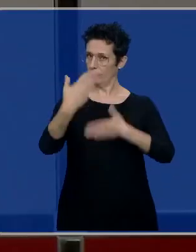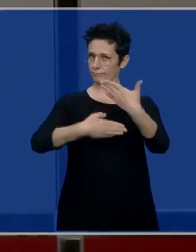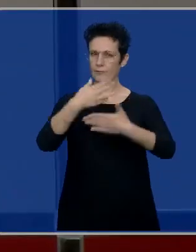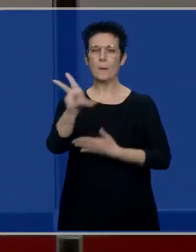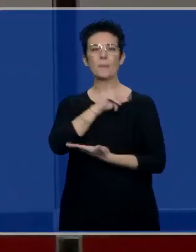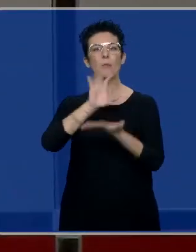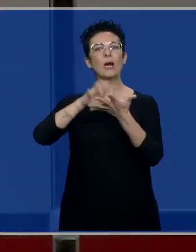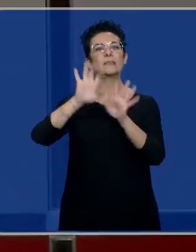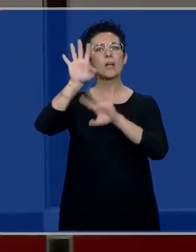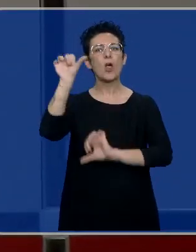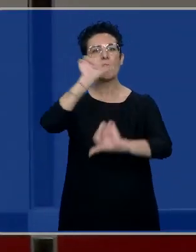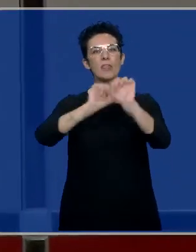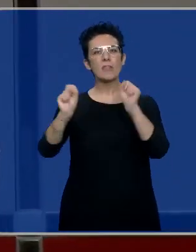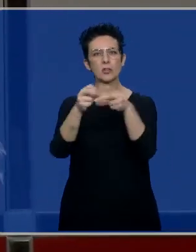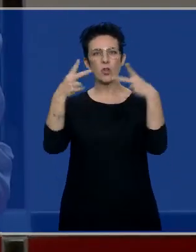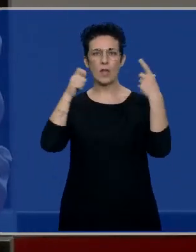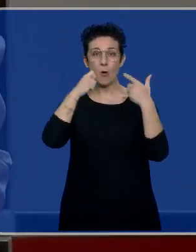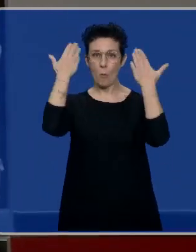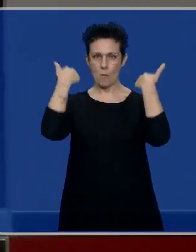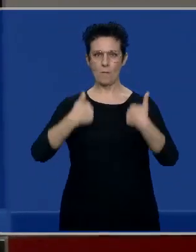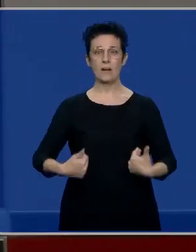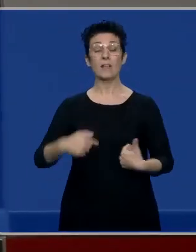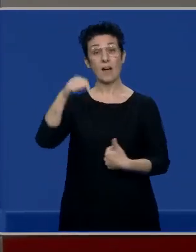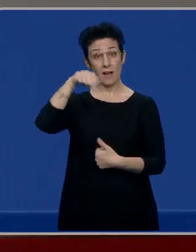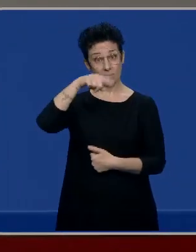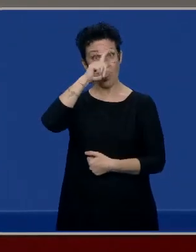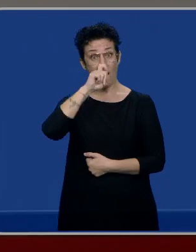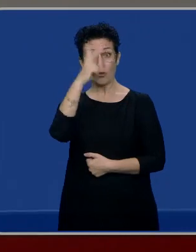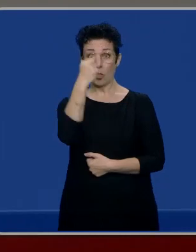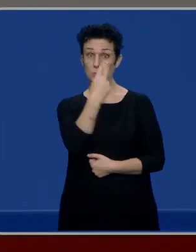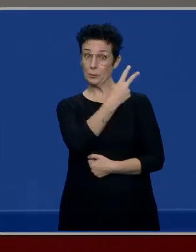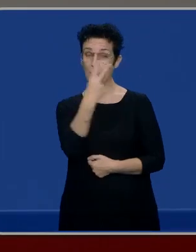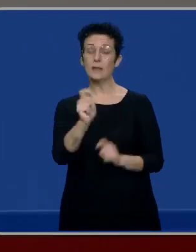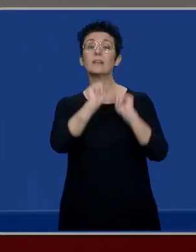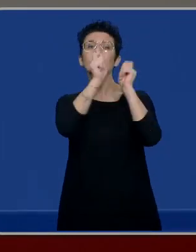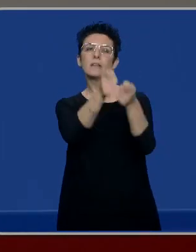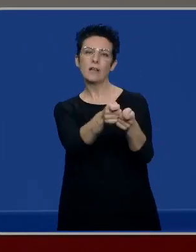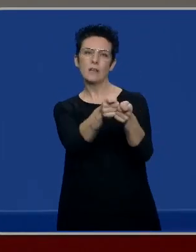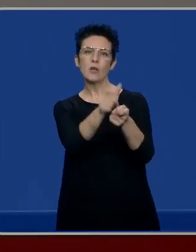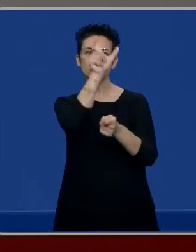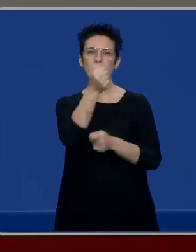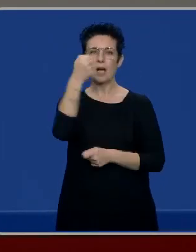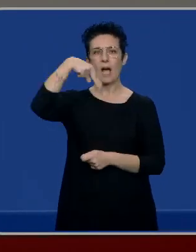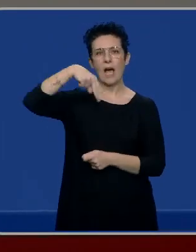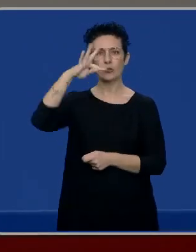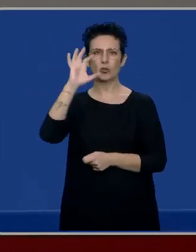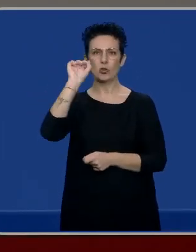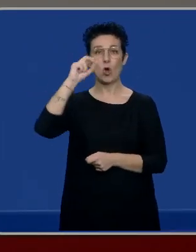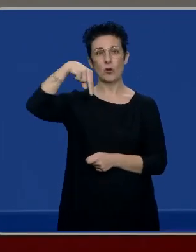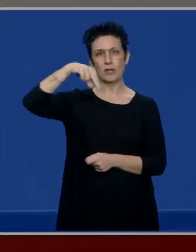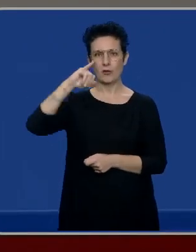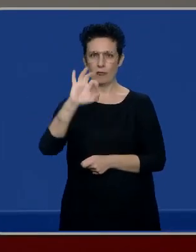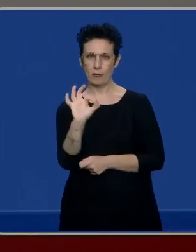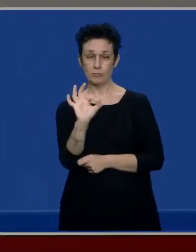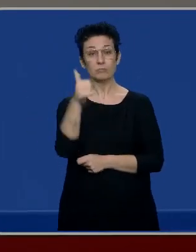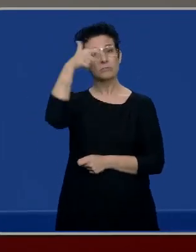premio Castilla y León de Ciencias Sociales y Humanidades que este año 2022 ha recaído en don Antonio Piedra Borregón.